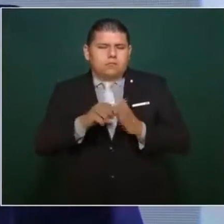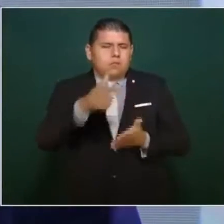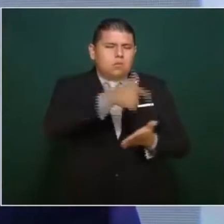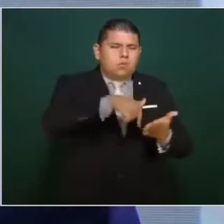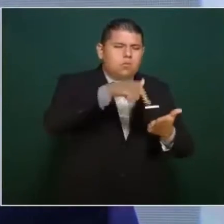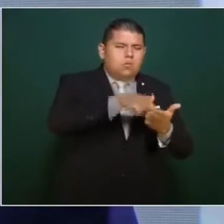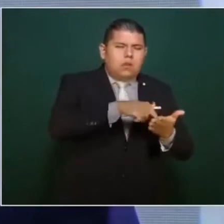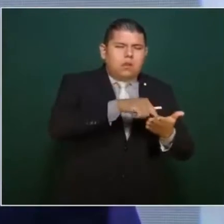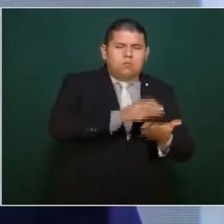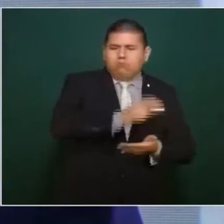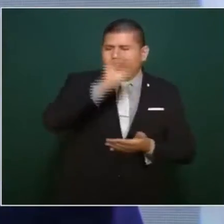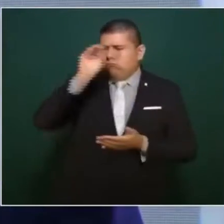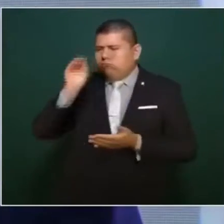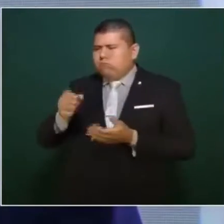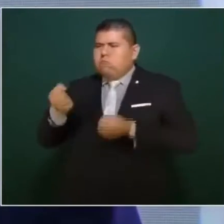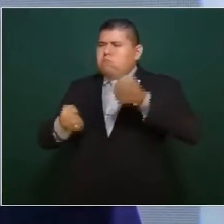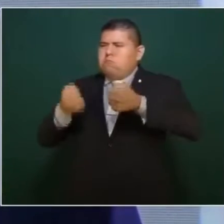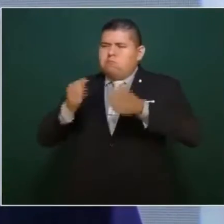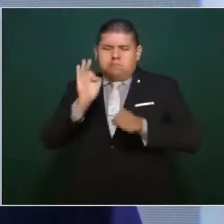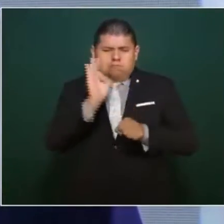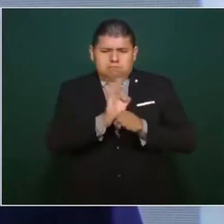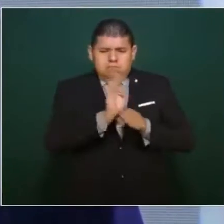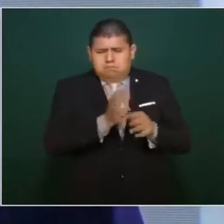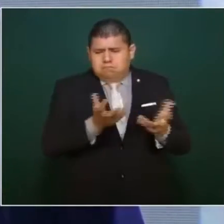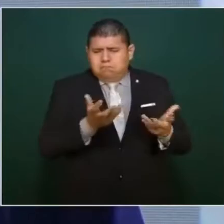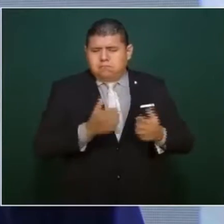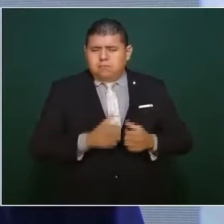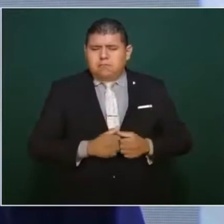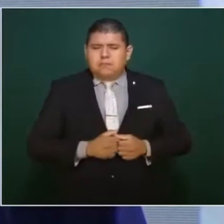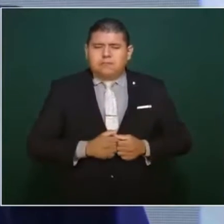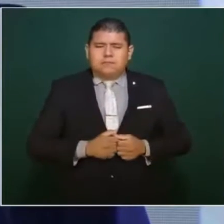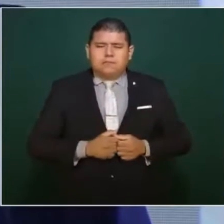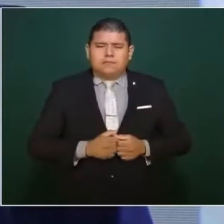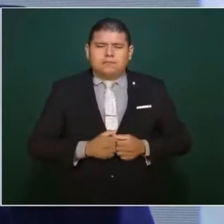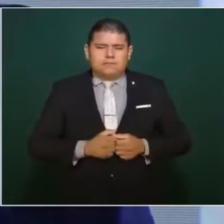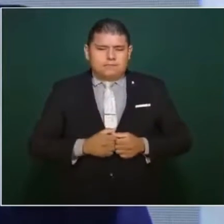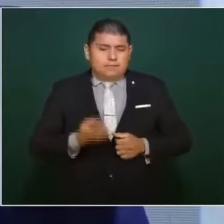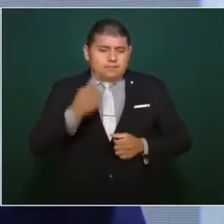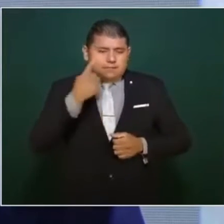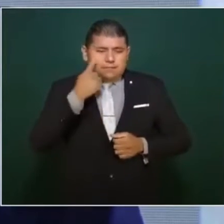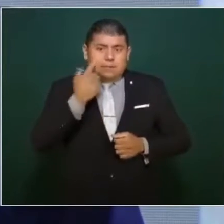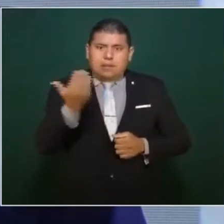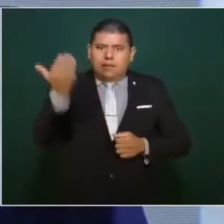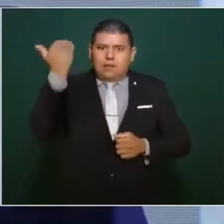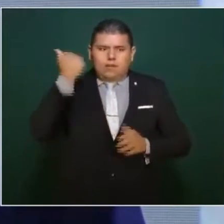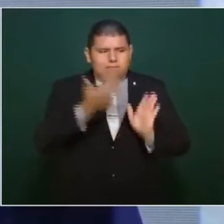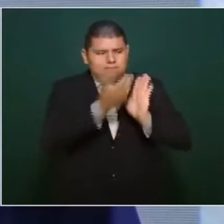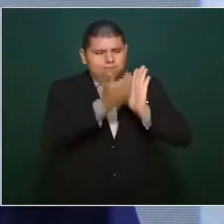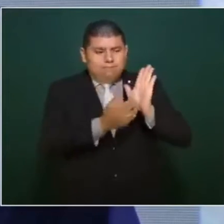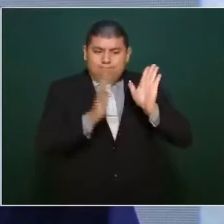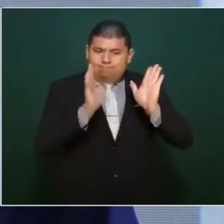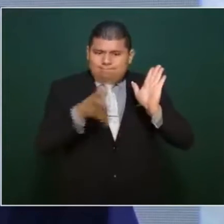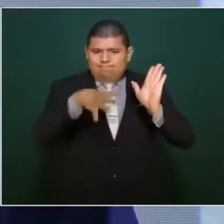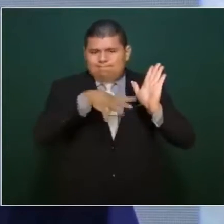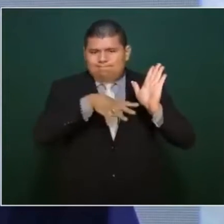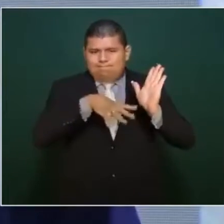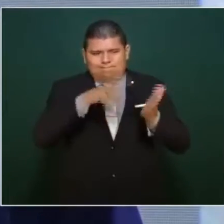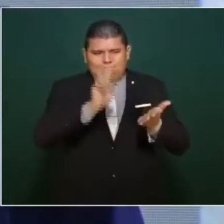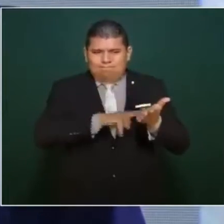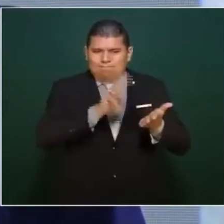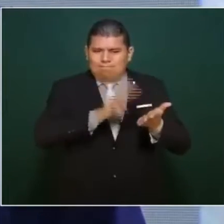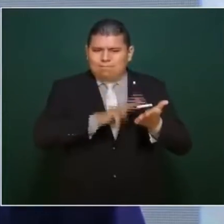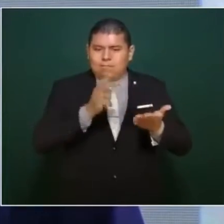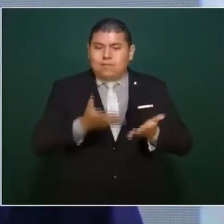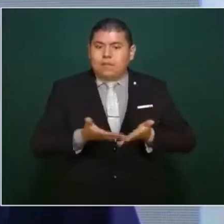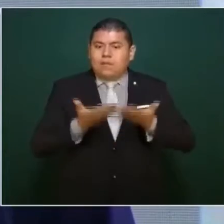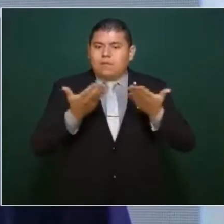un lugar a otro. Entonces, ya se emitió este acuerdo, se